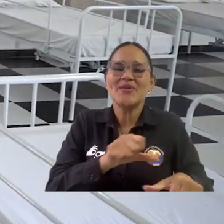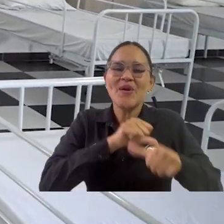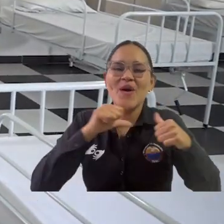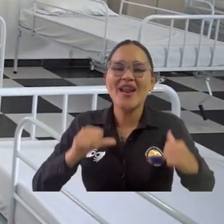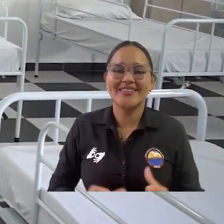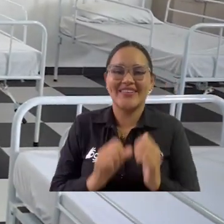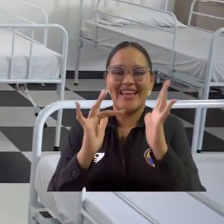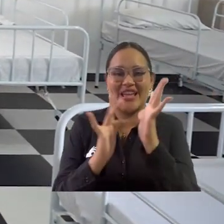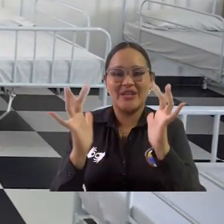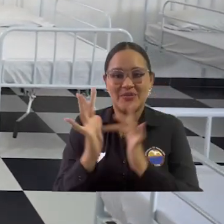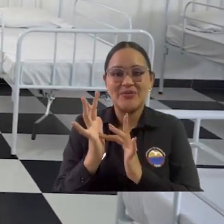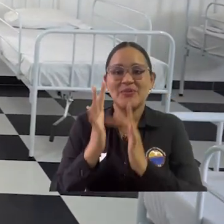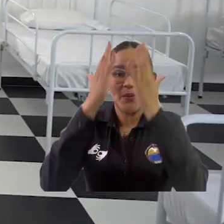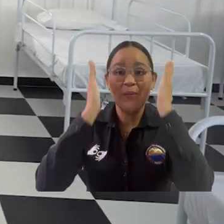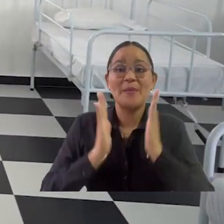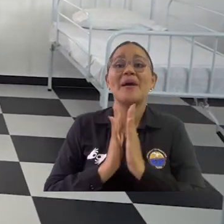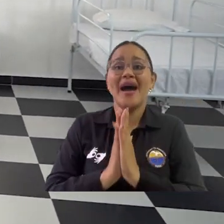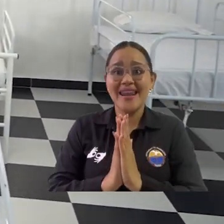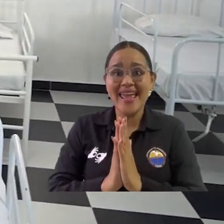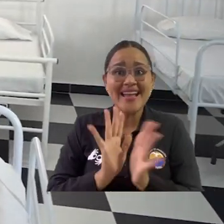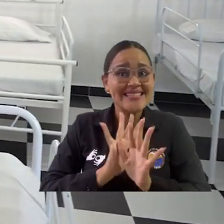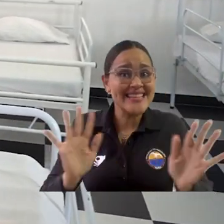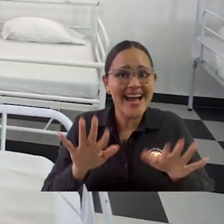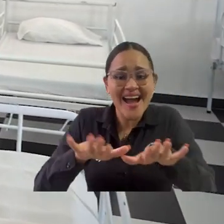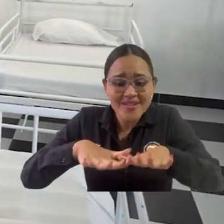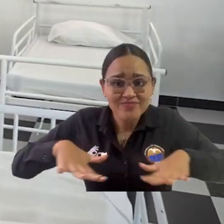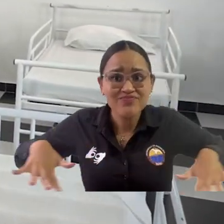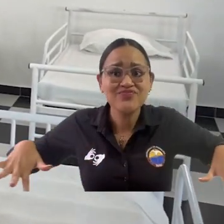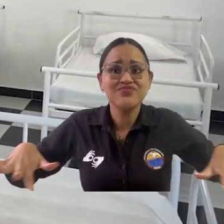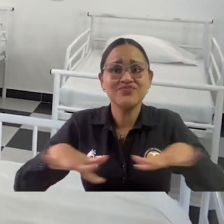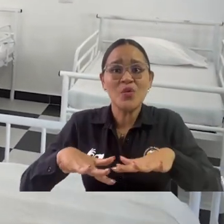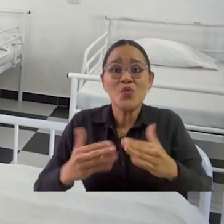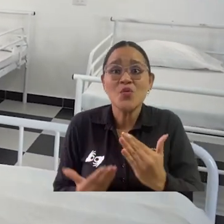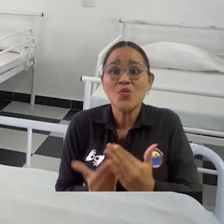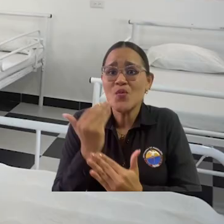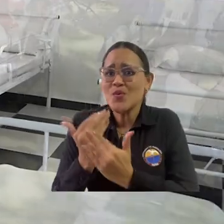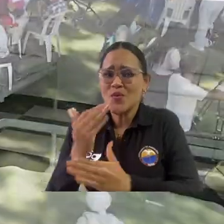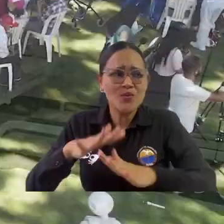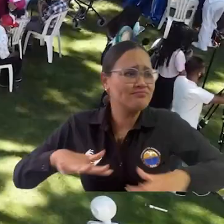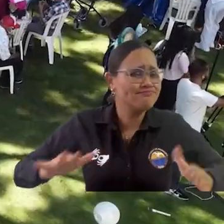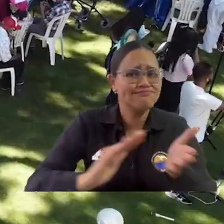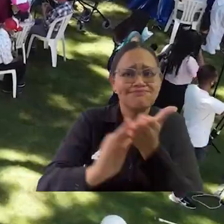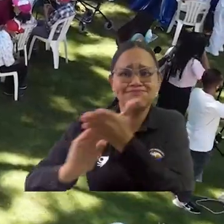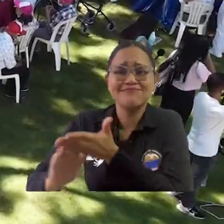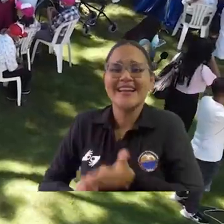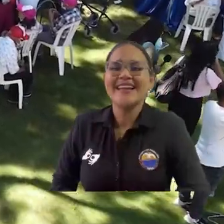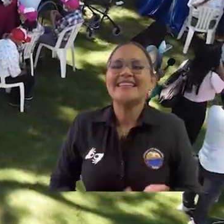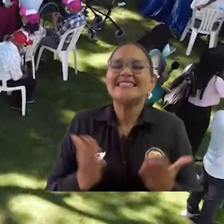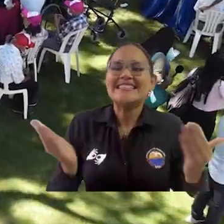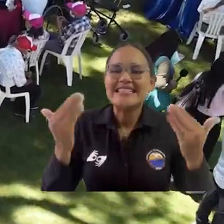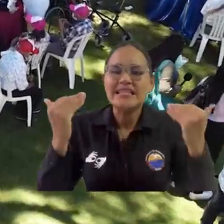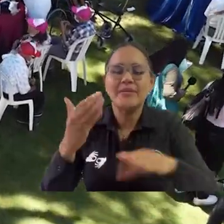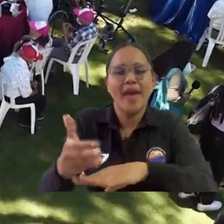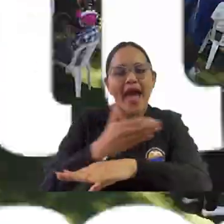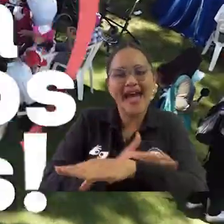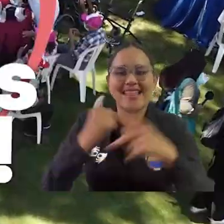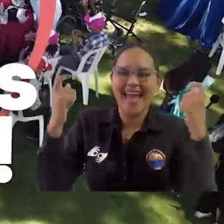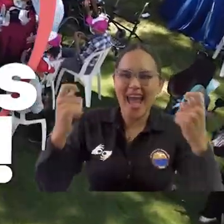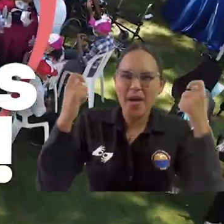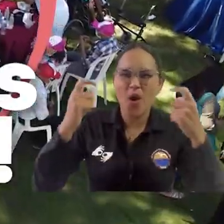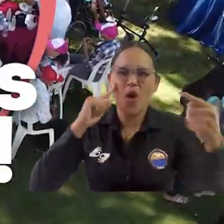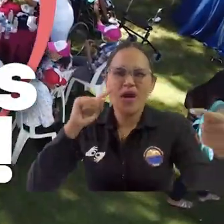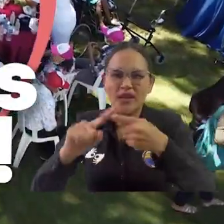María, al ver que hoy cuentan con un pabellón renovado en el que habitarán dignamente. Gracias al éxito de la campaña solidaria